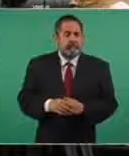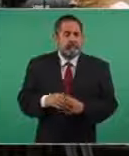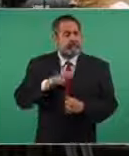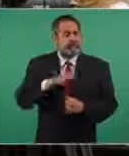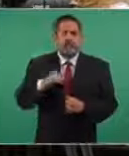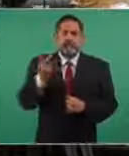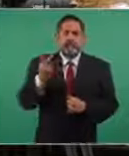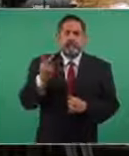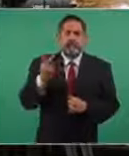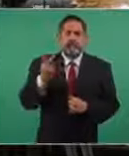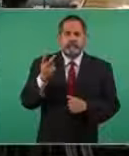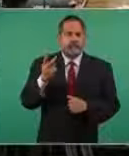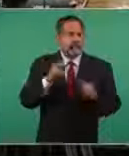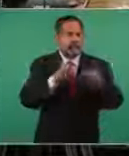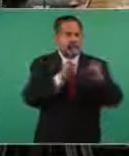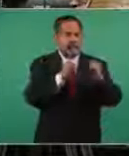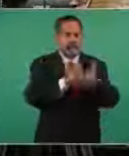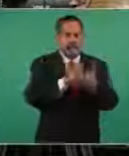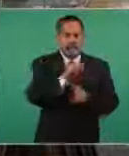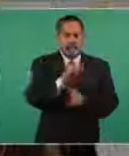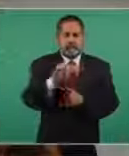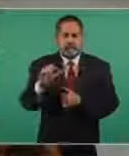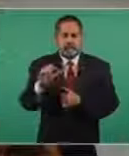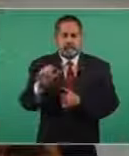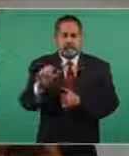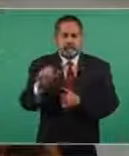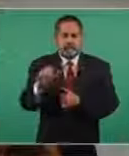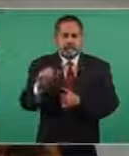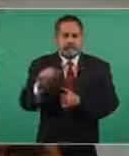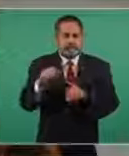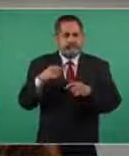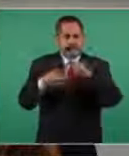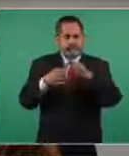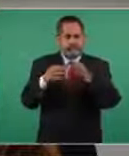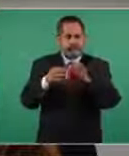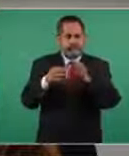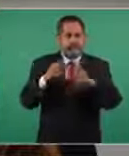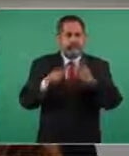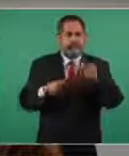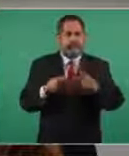asociaciones civiles, lo voy a mencionar.